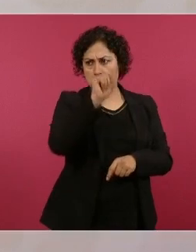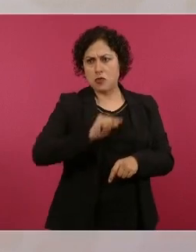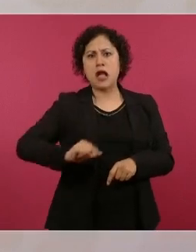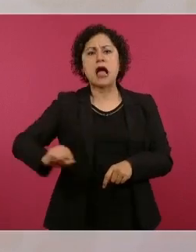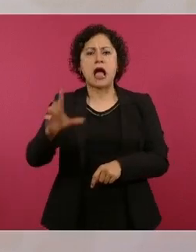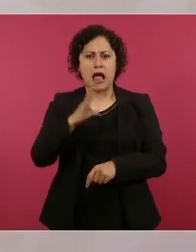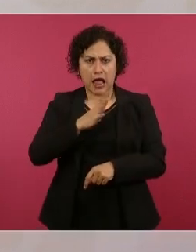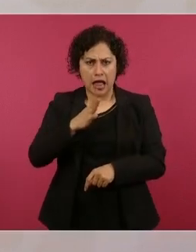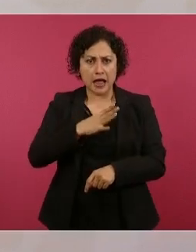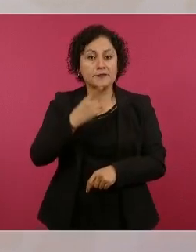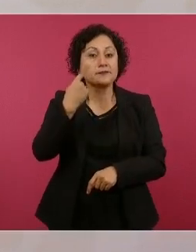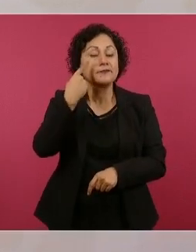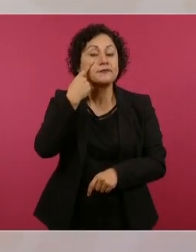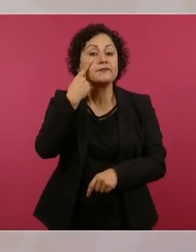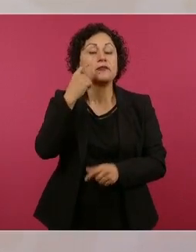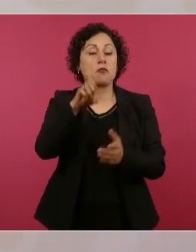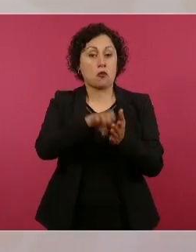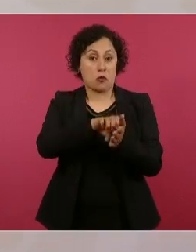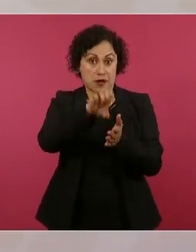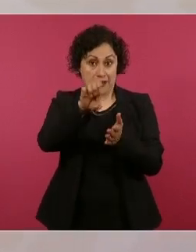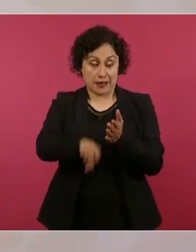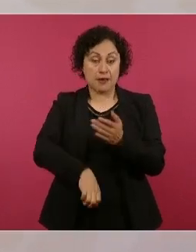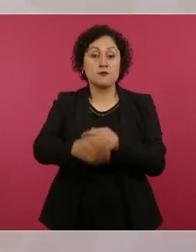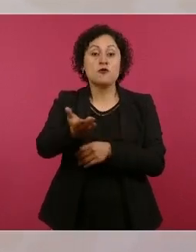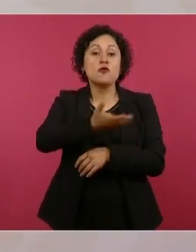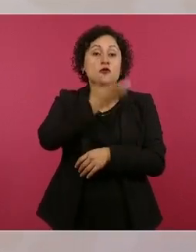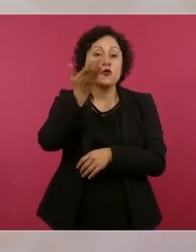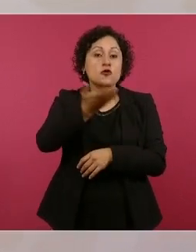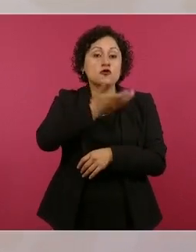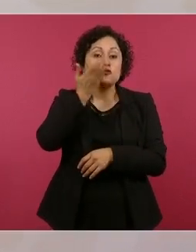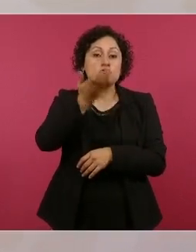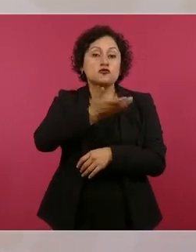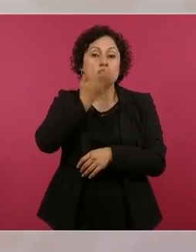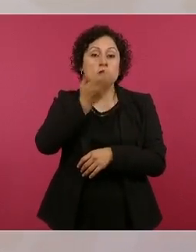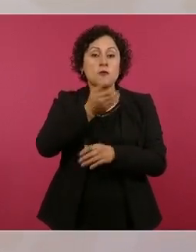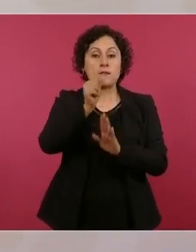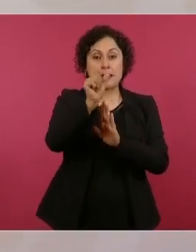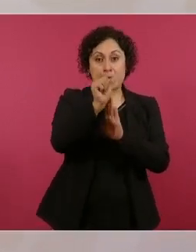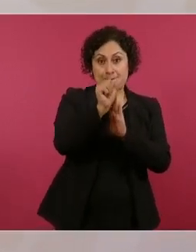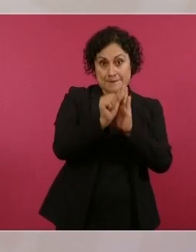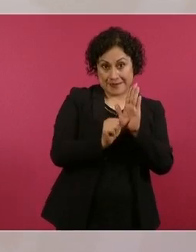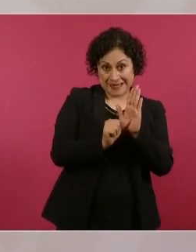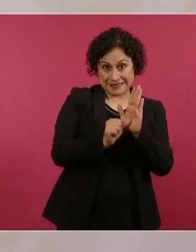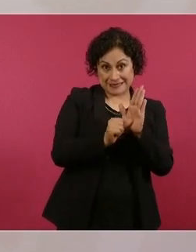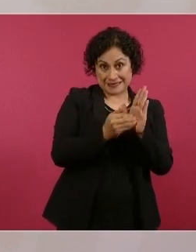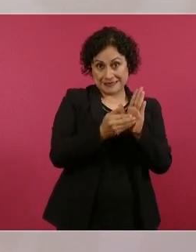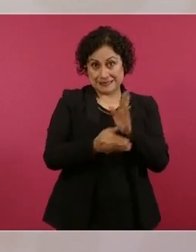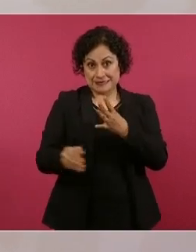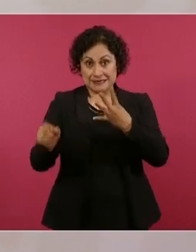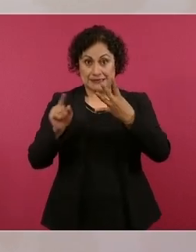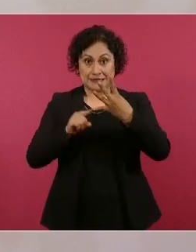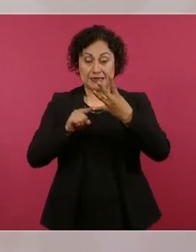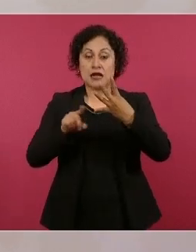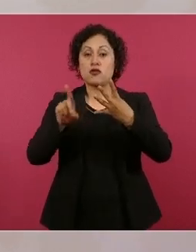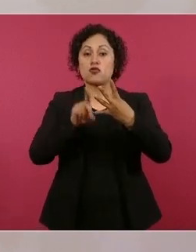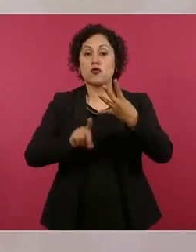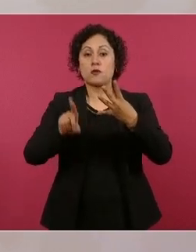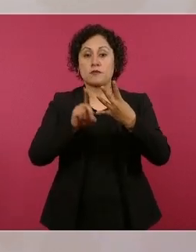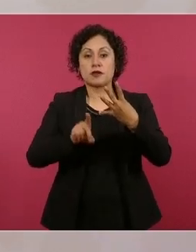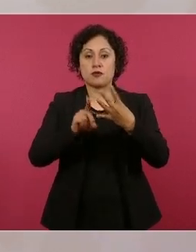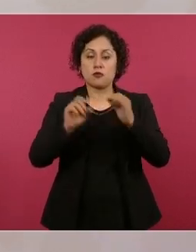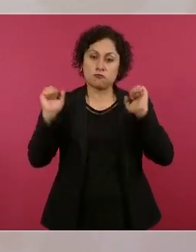domingo de cada mes o el último domingo del mes hay asamblea